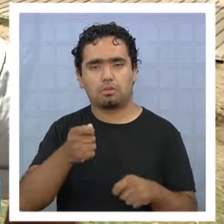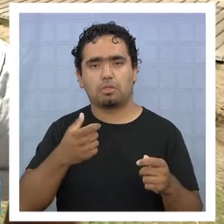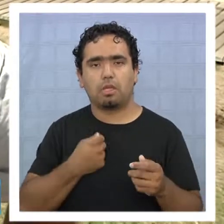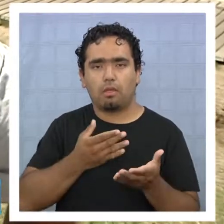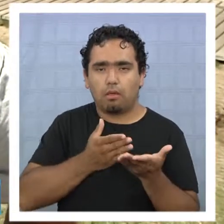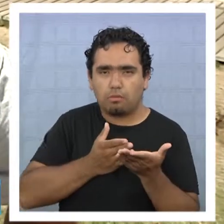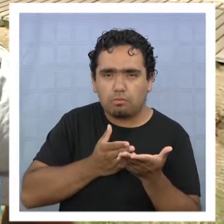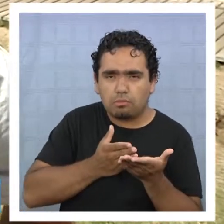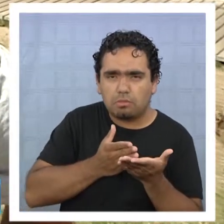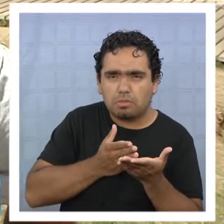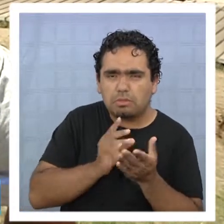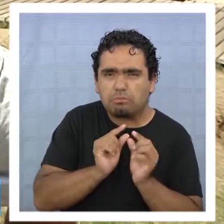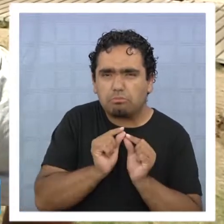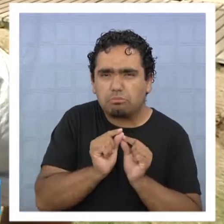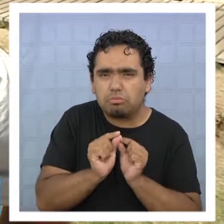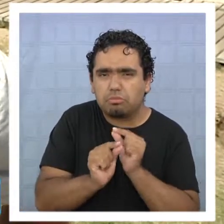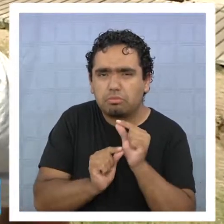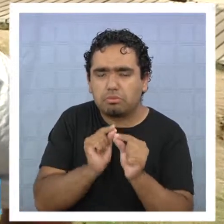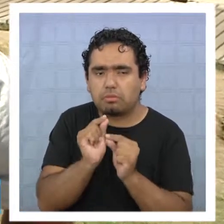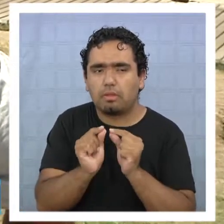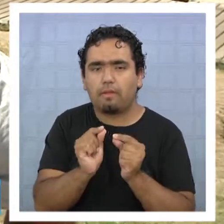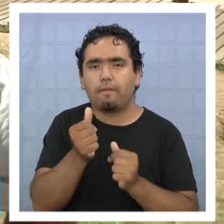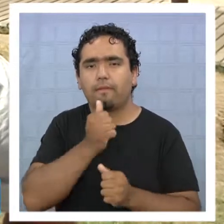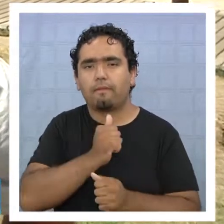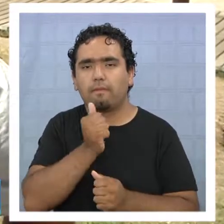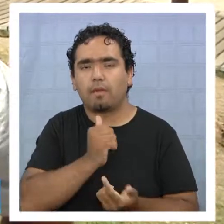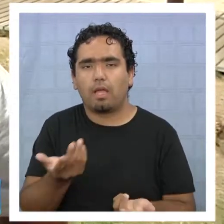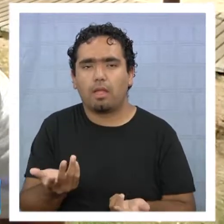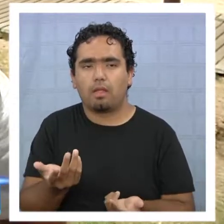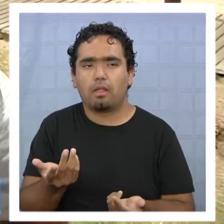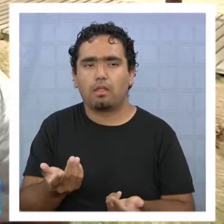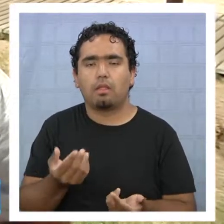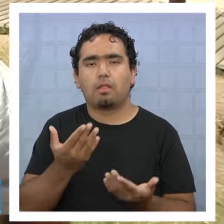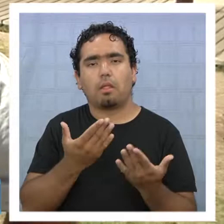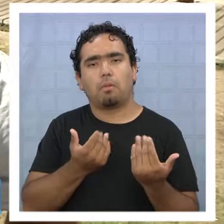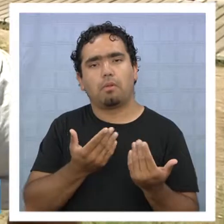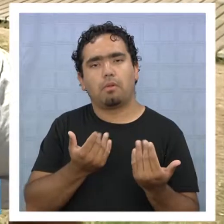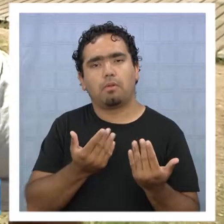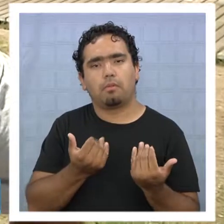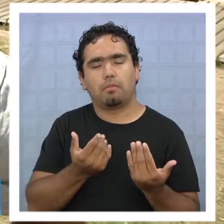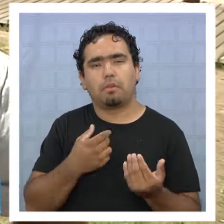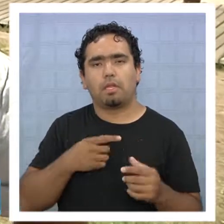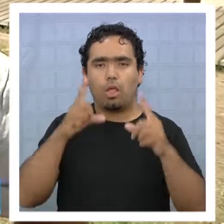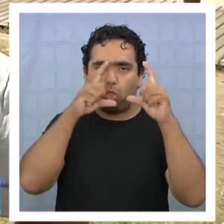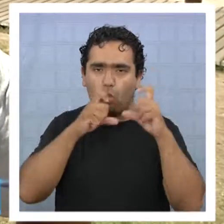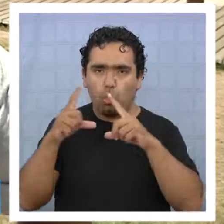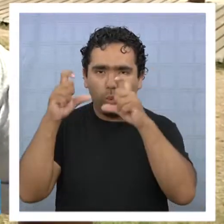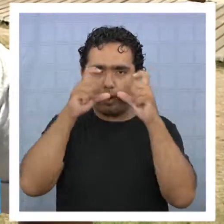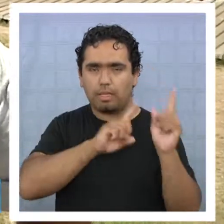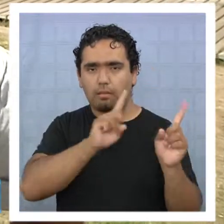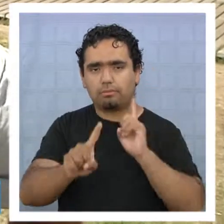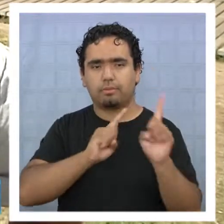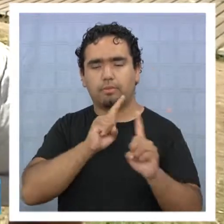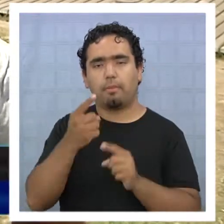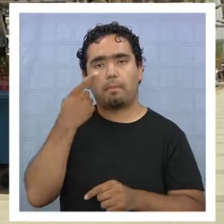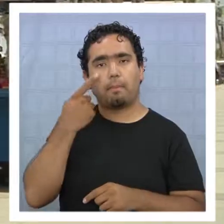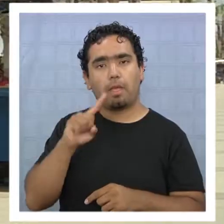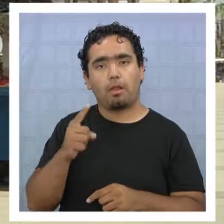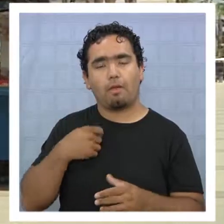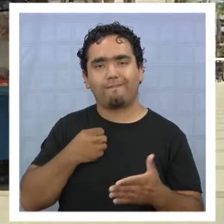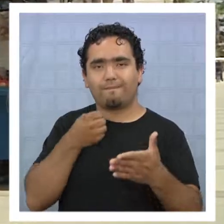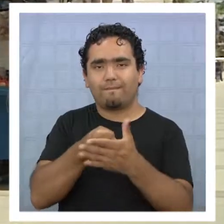negocios, ¿para qué decirle? Todavía no comienzan buenos, ya, hablando en ese término, porque estamos esperando la ofrencia de turistas.